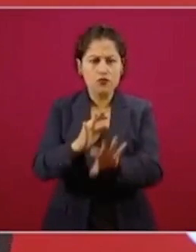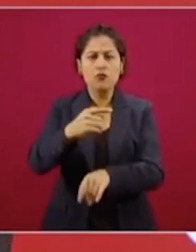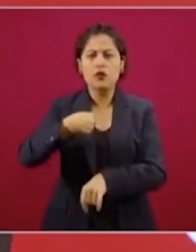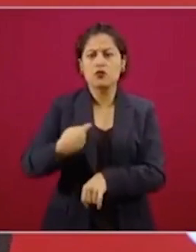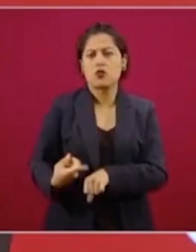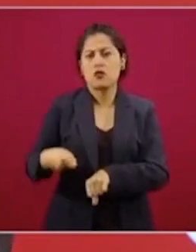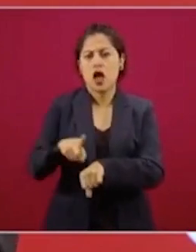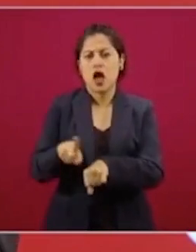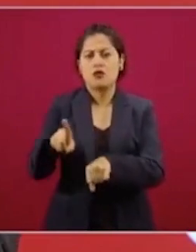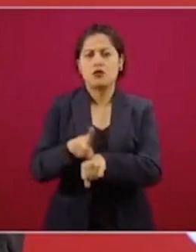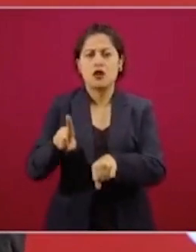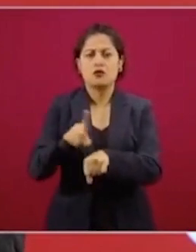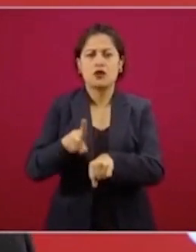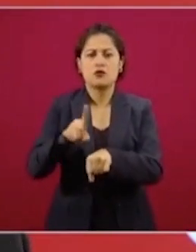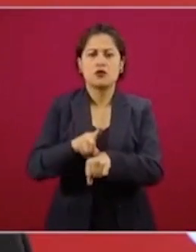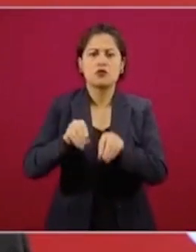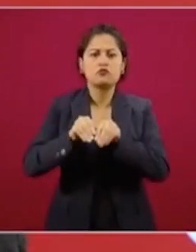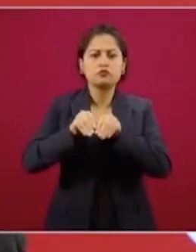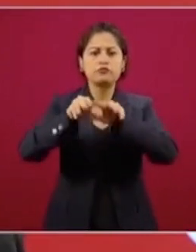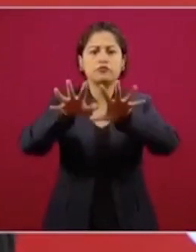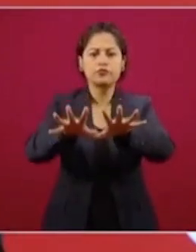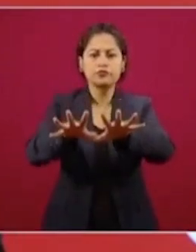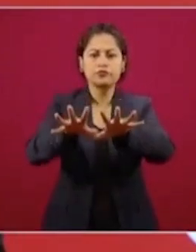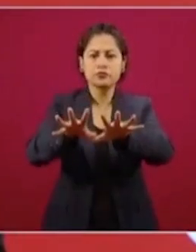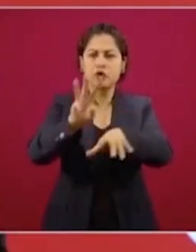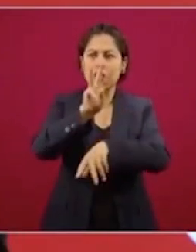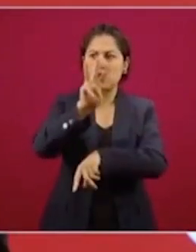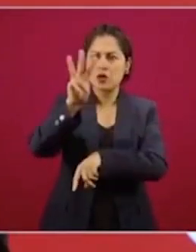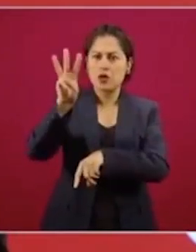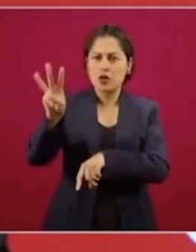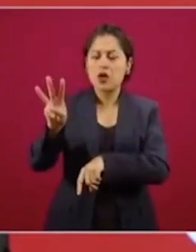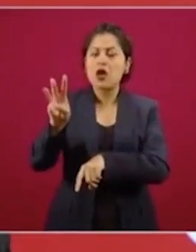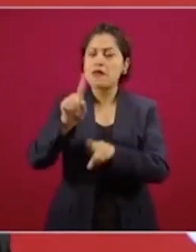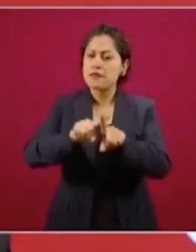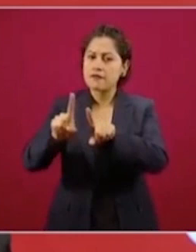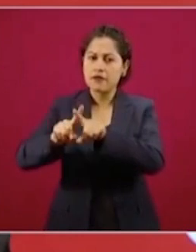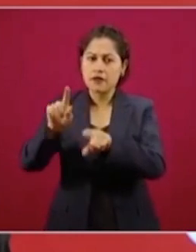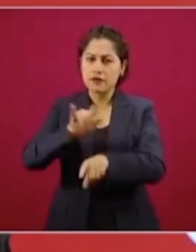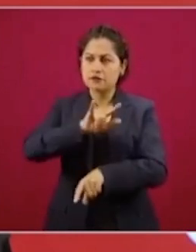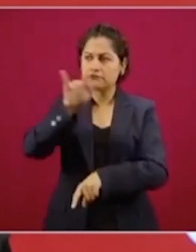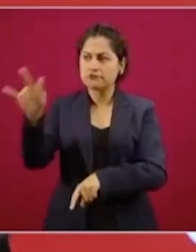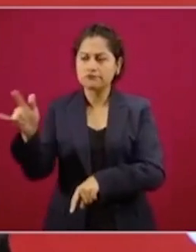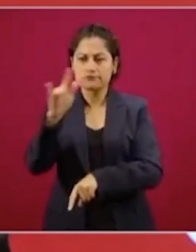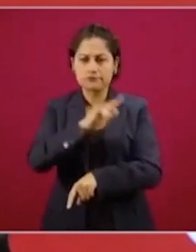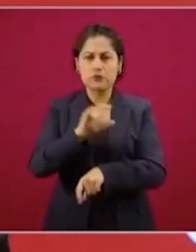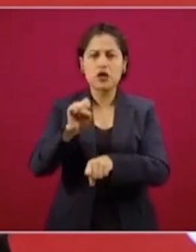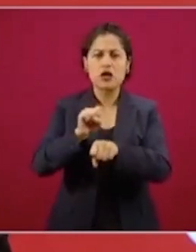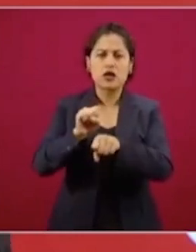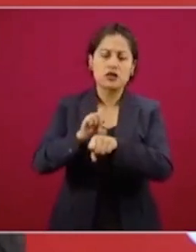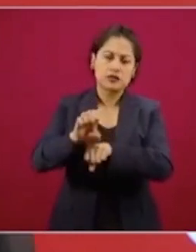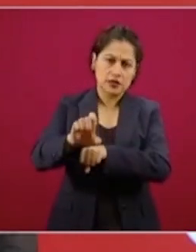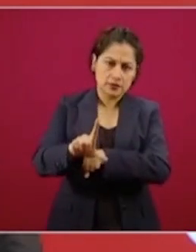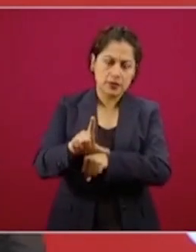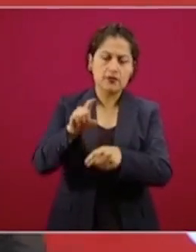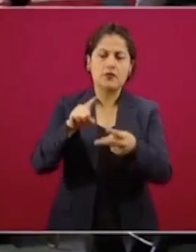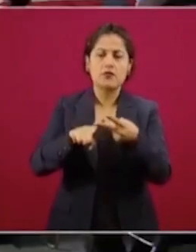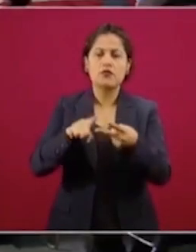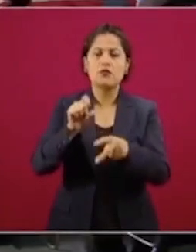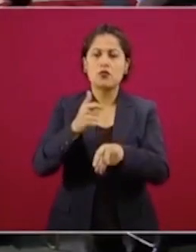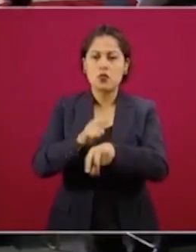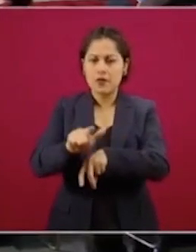información de los vuelos que hemos hecho a los países que mencionas, que son El Salvador, Guatemala y Honduras.